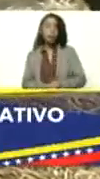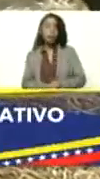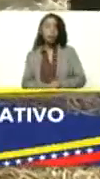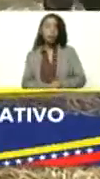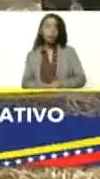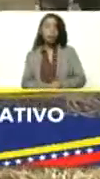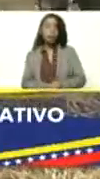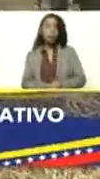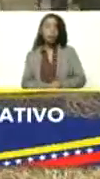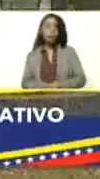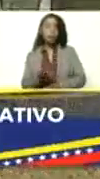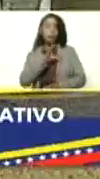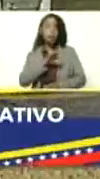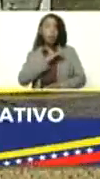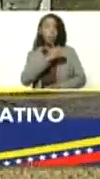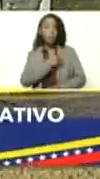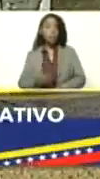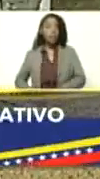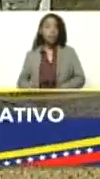señor presidente